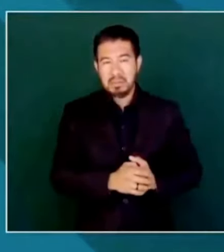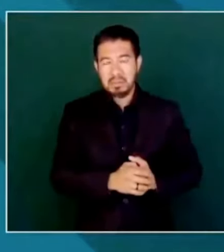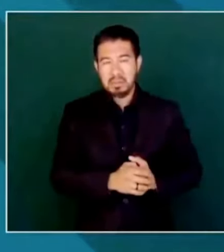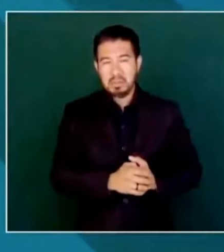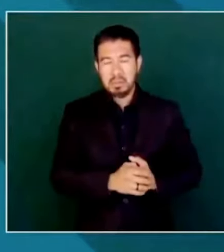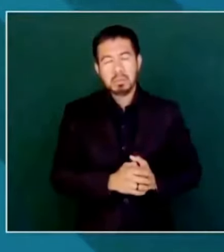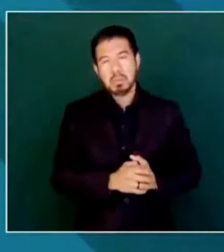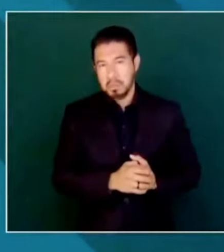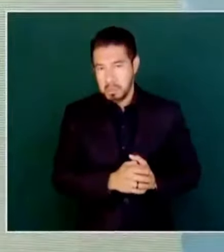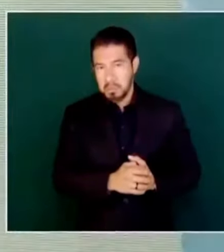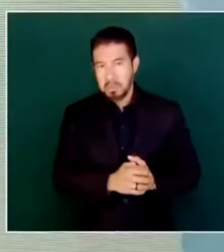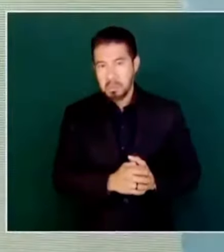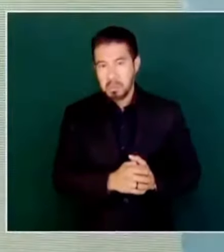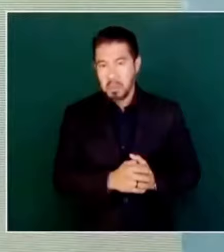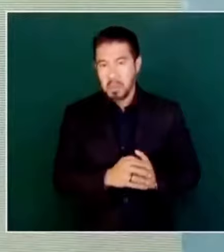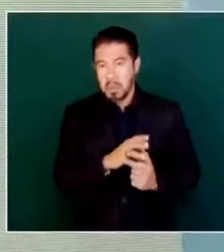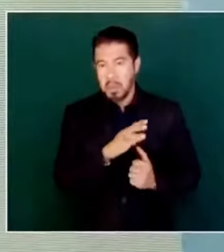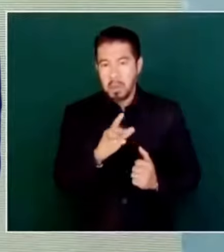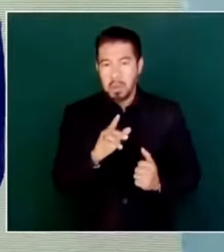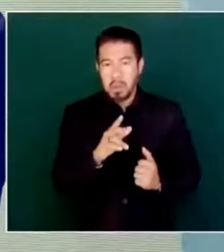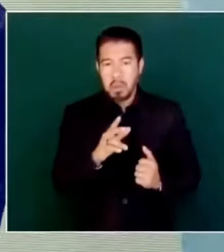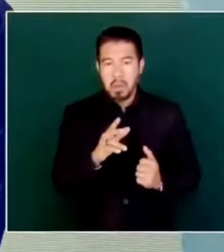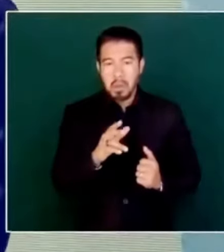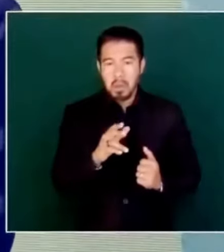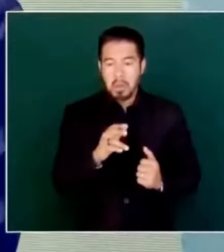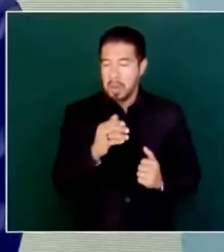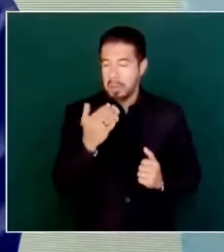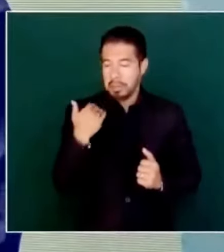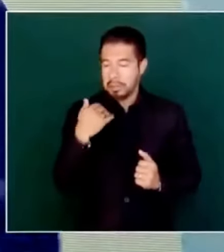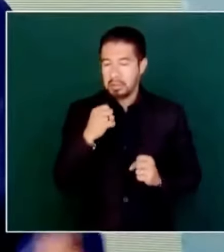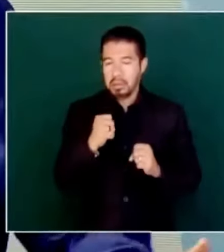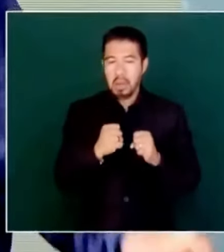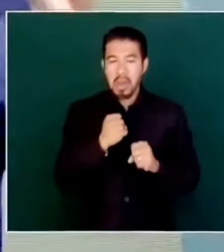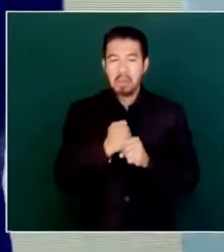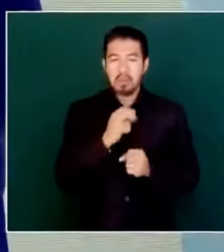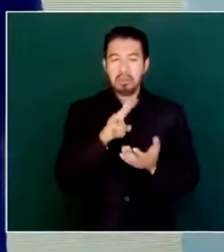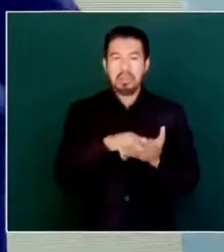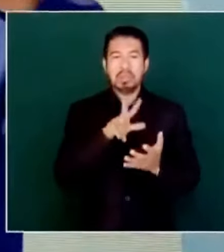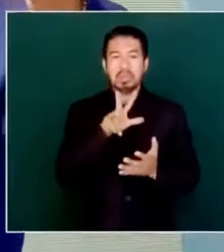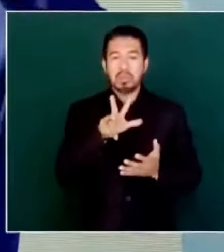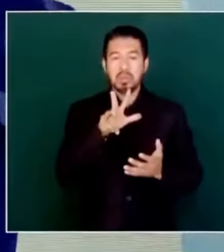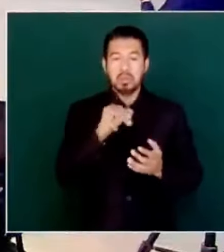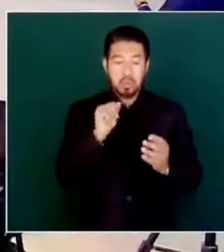O por ningún motivo, todavía en el 18, se reunían.